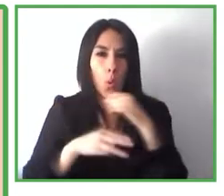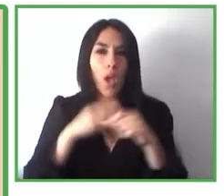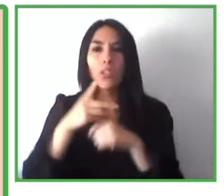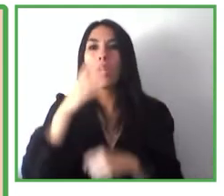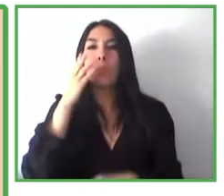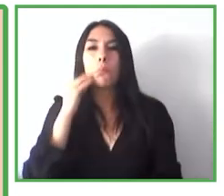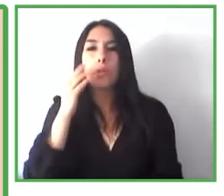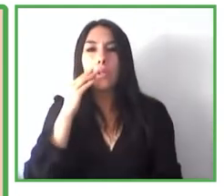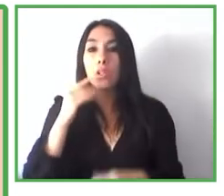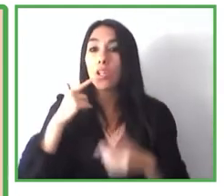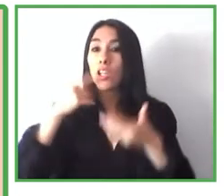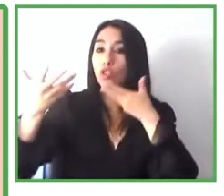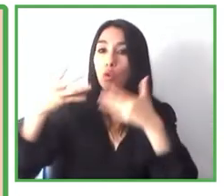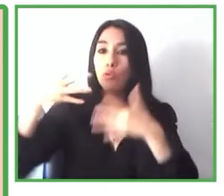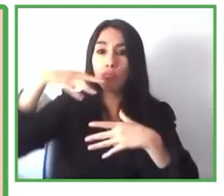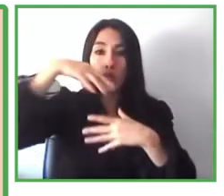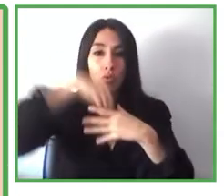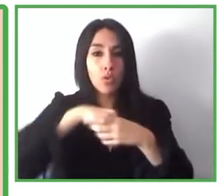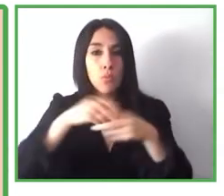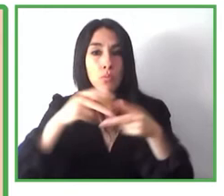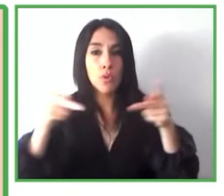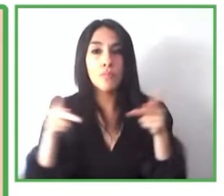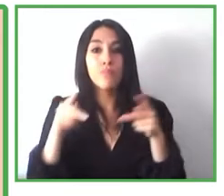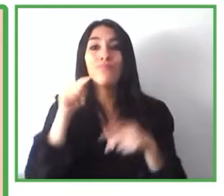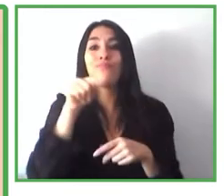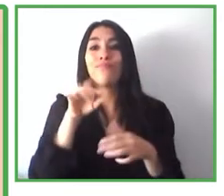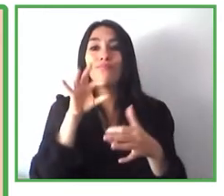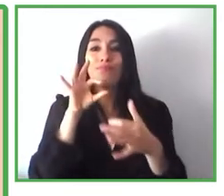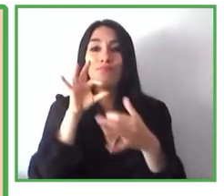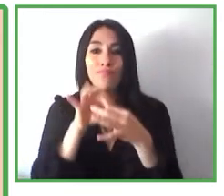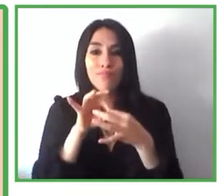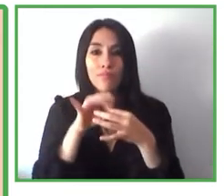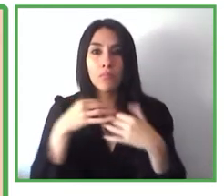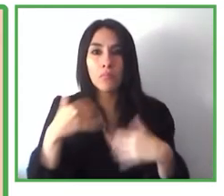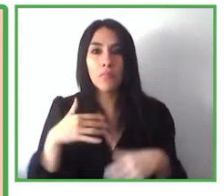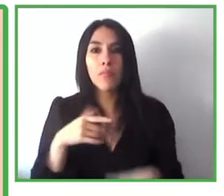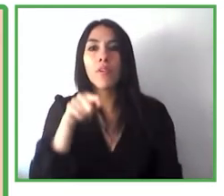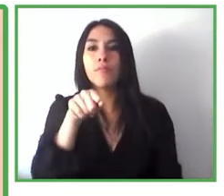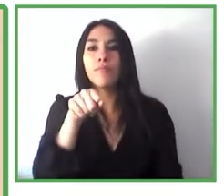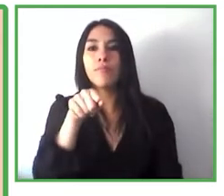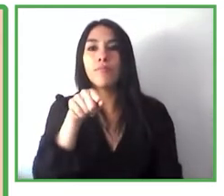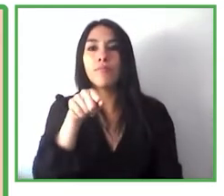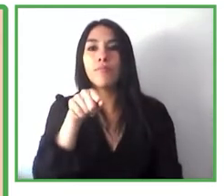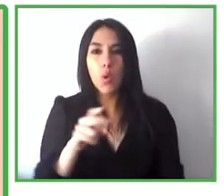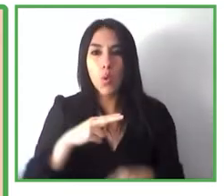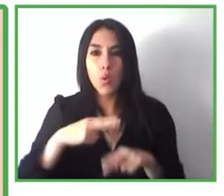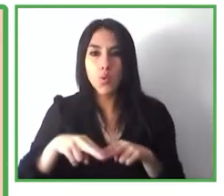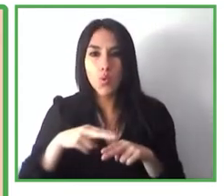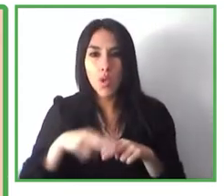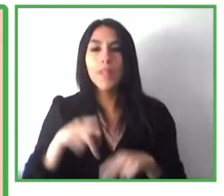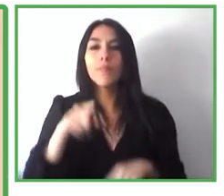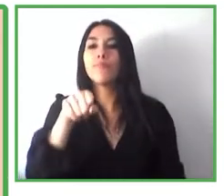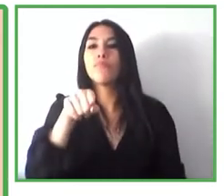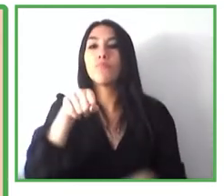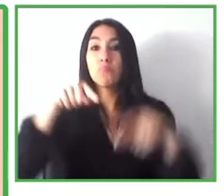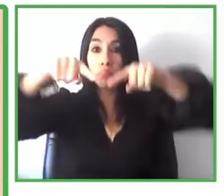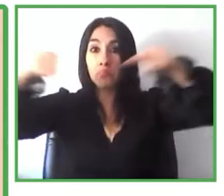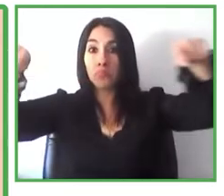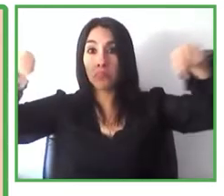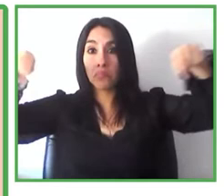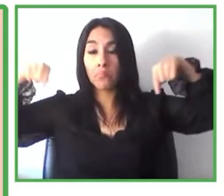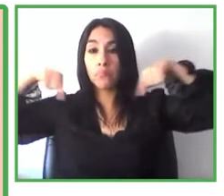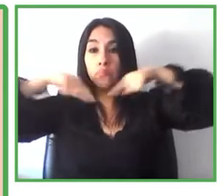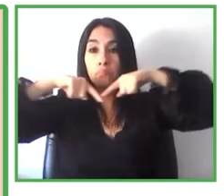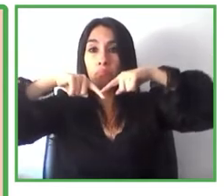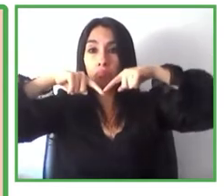que conecten emocionalmente con el cliente o con el usuario del espacio por lo tanto no se trata de crear un producto o un interiorismo